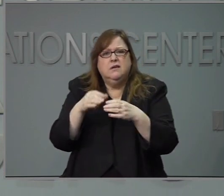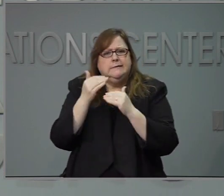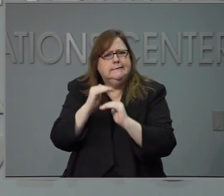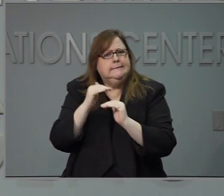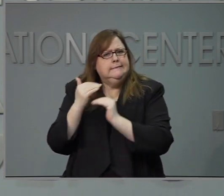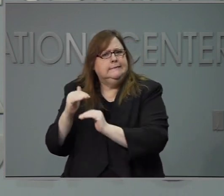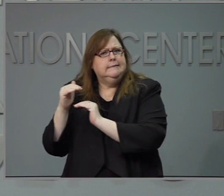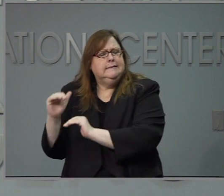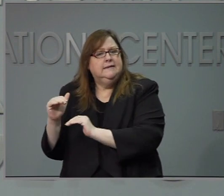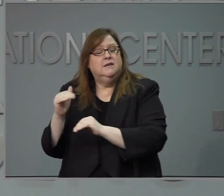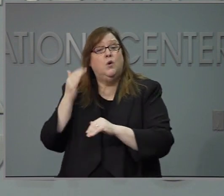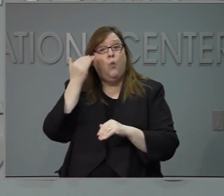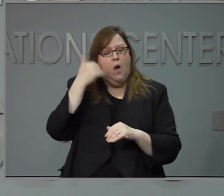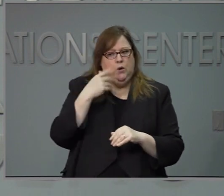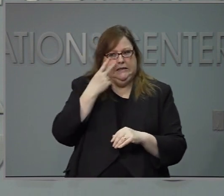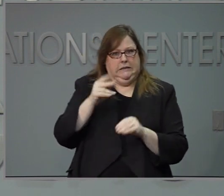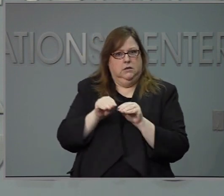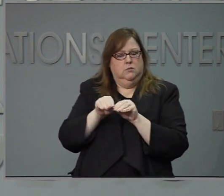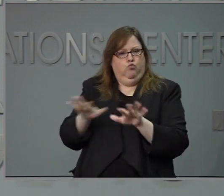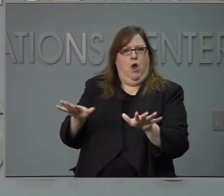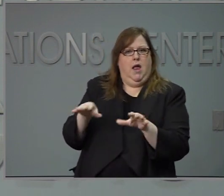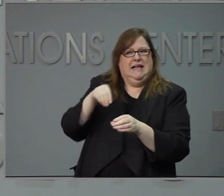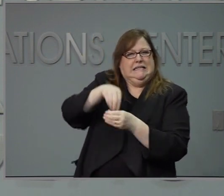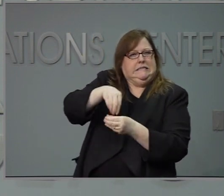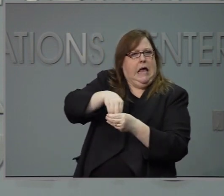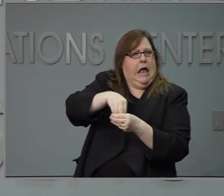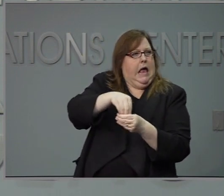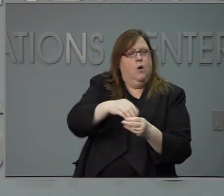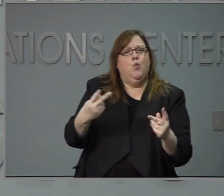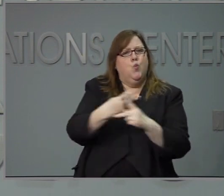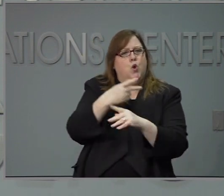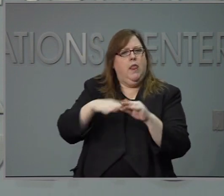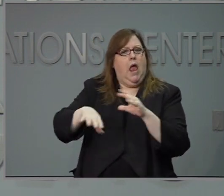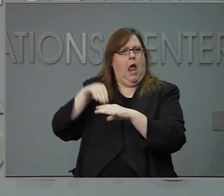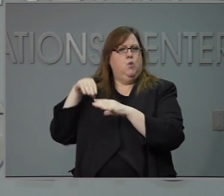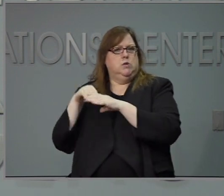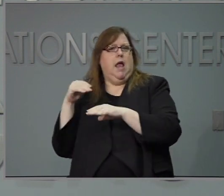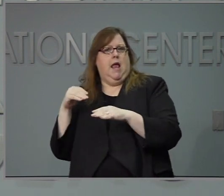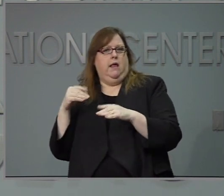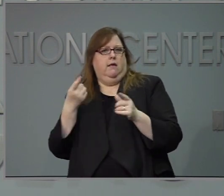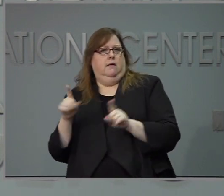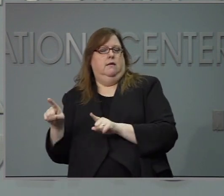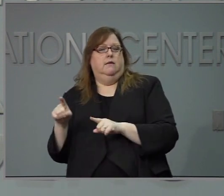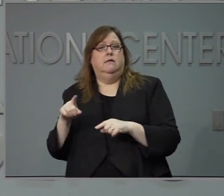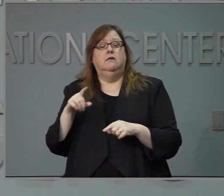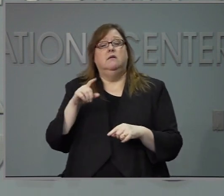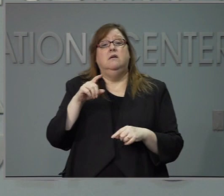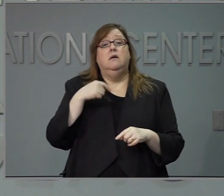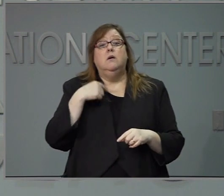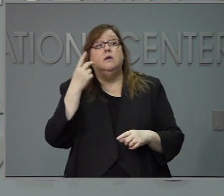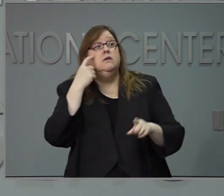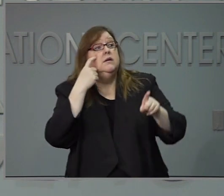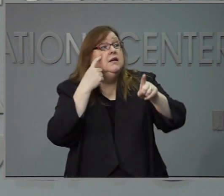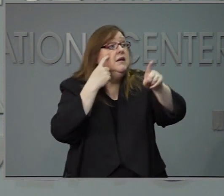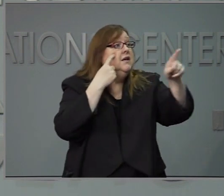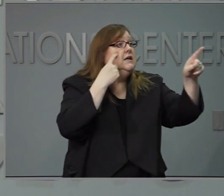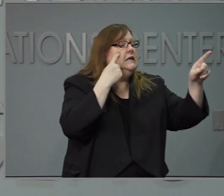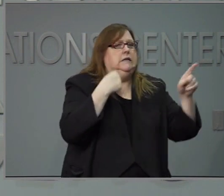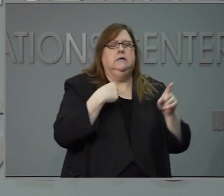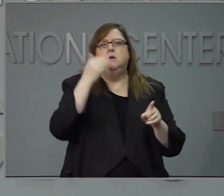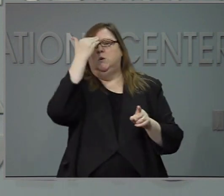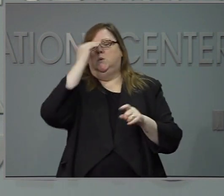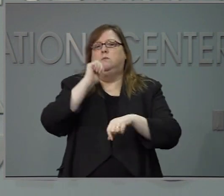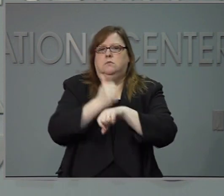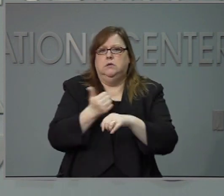hemos visto que hay eventos de propagación en todo el país es por eso que estas restricciones se establecieron y son